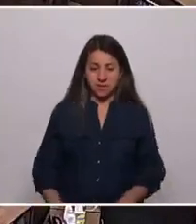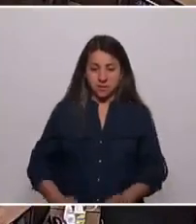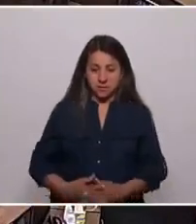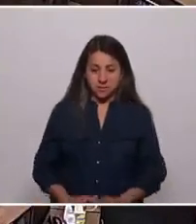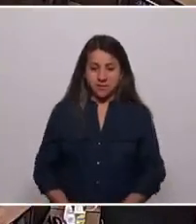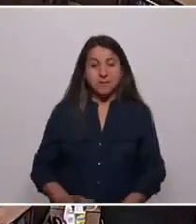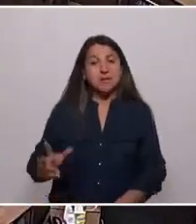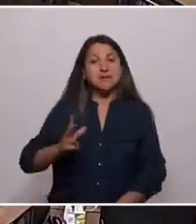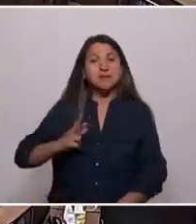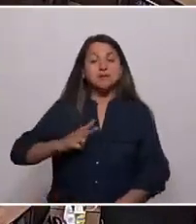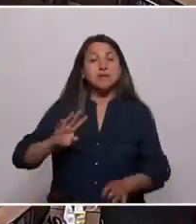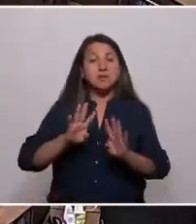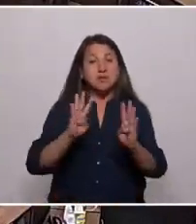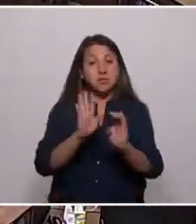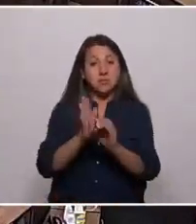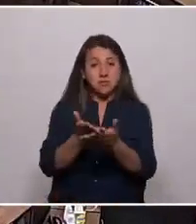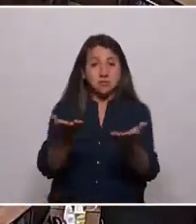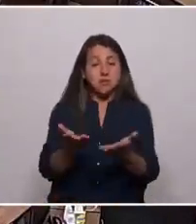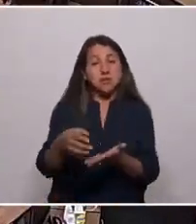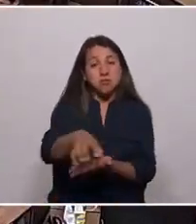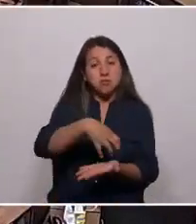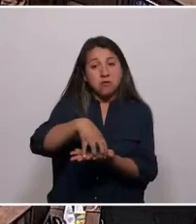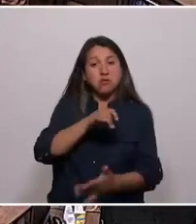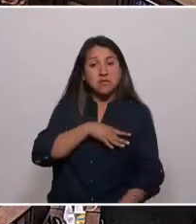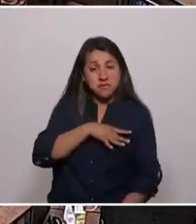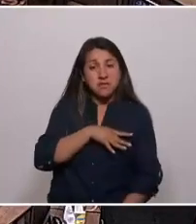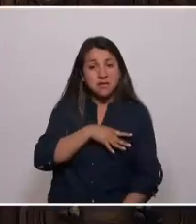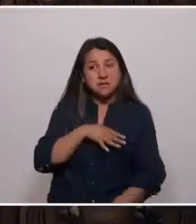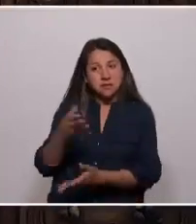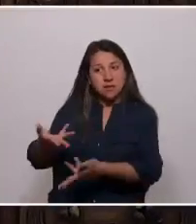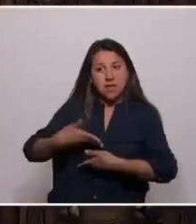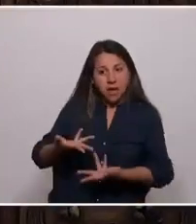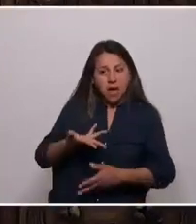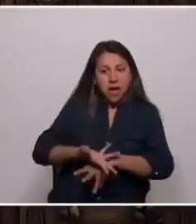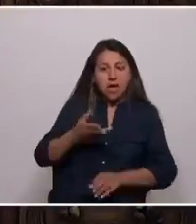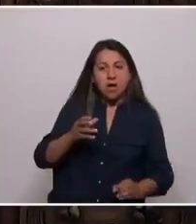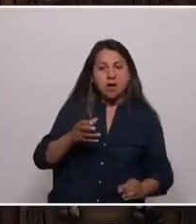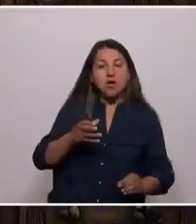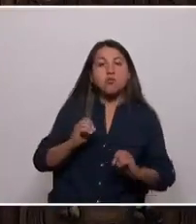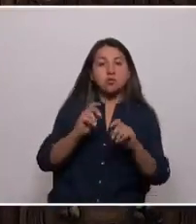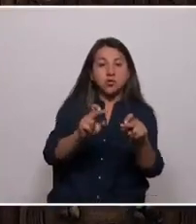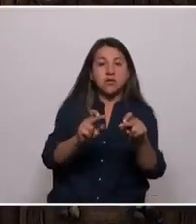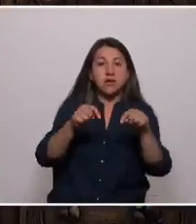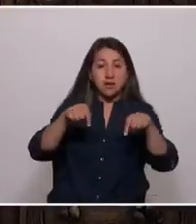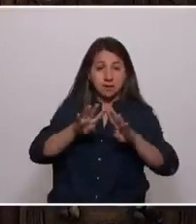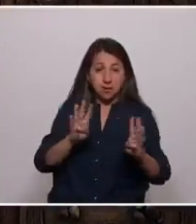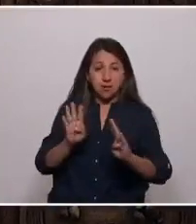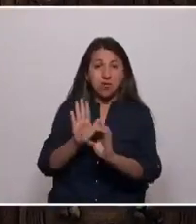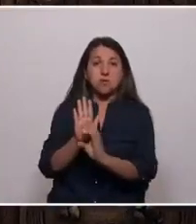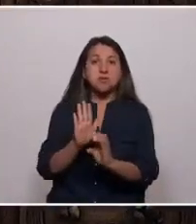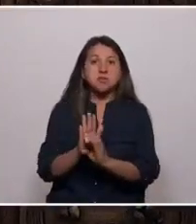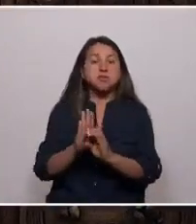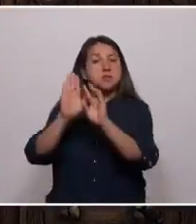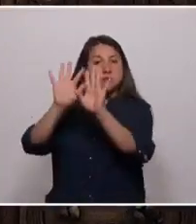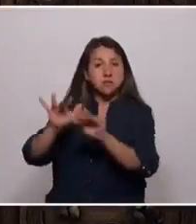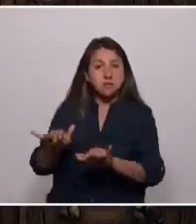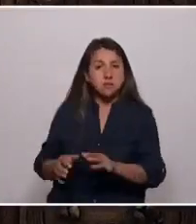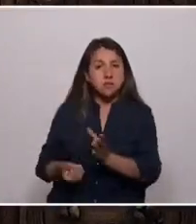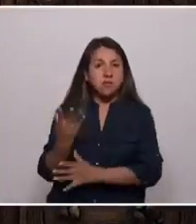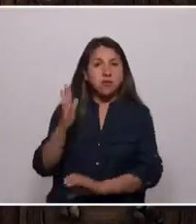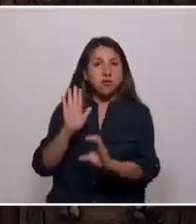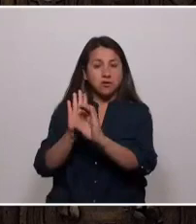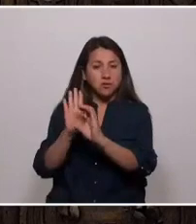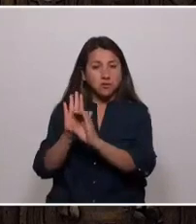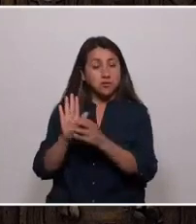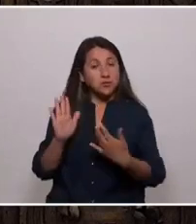Señores convencionales, los pueblos de Chile nos hemos dado la oportunidad a través de esta convención de redactar una nueva constitución,